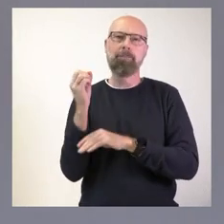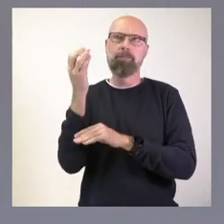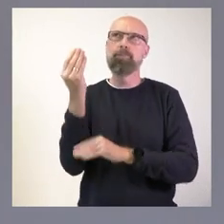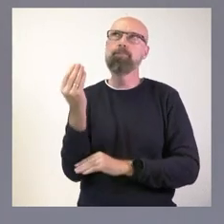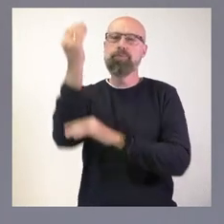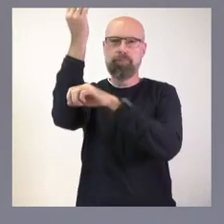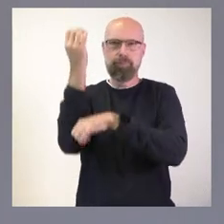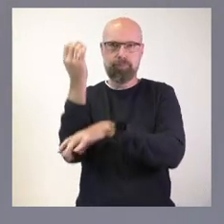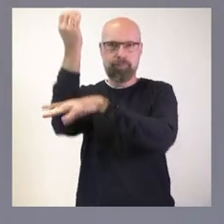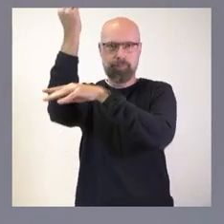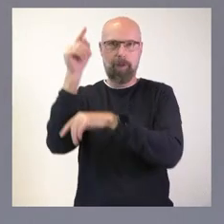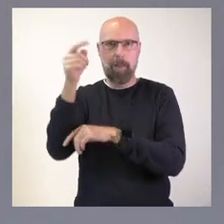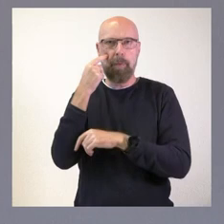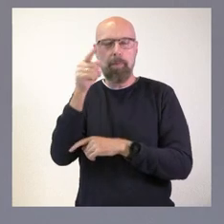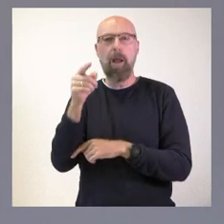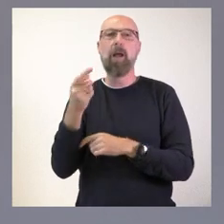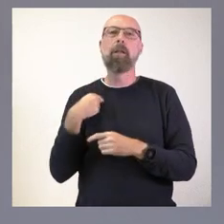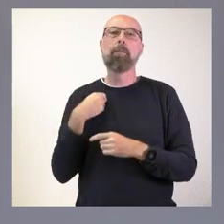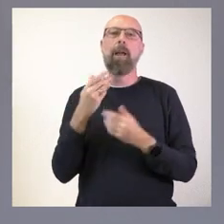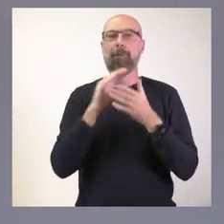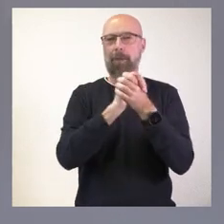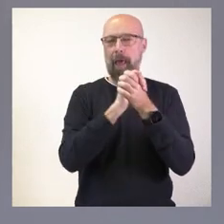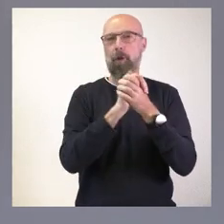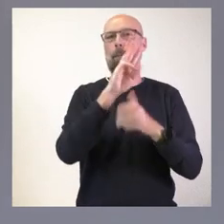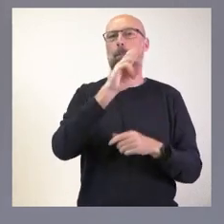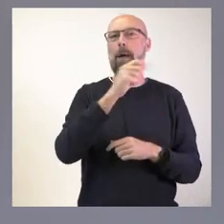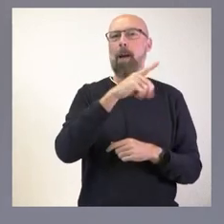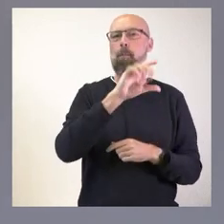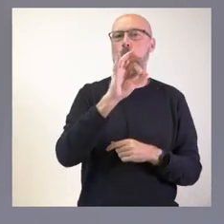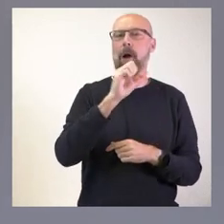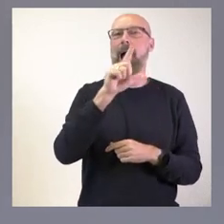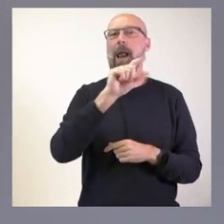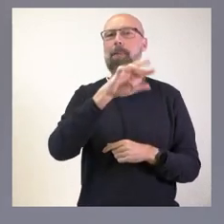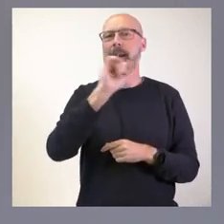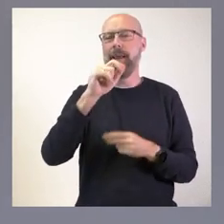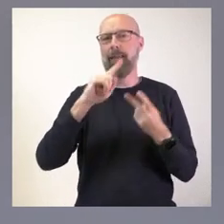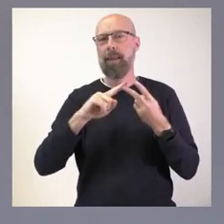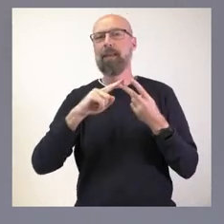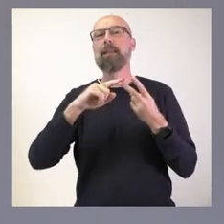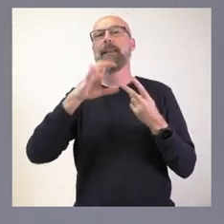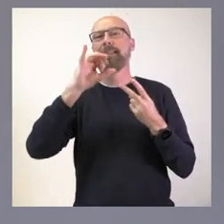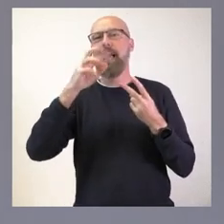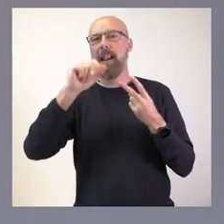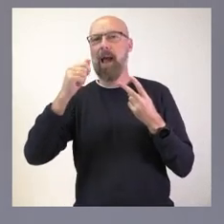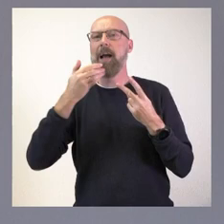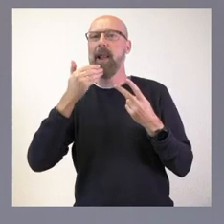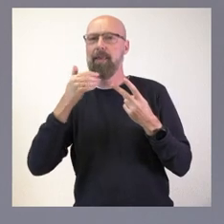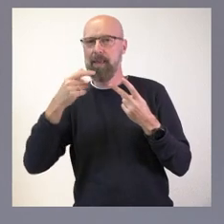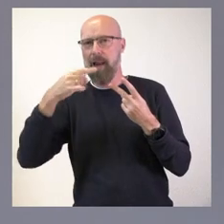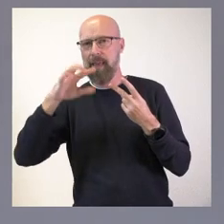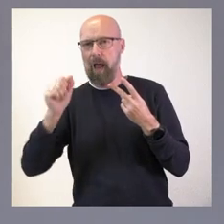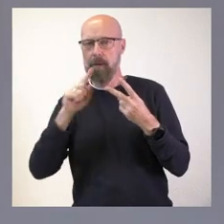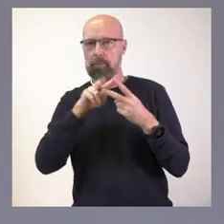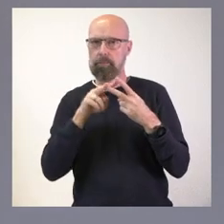felicitación tanto a Pablo Álvarez como a Sara García demuestra el elevado nivel de formación y cualificación que tienen nuestros